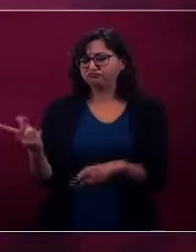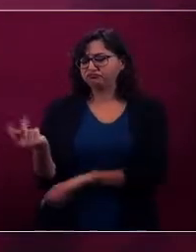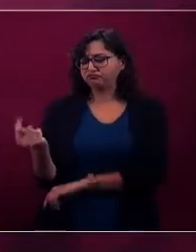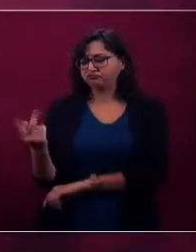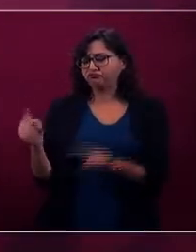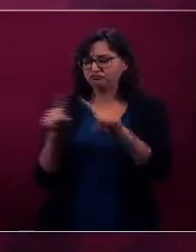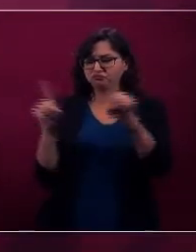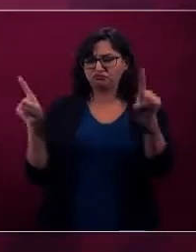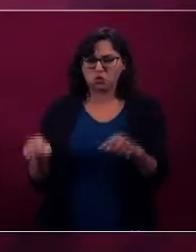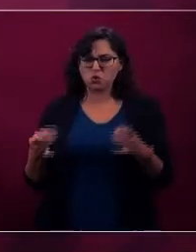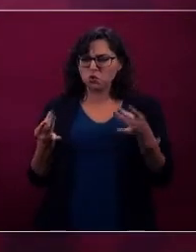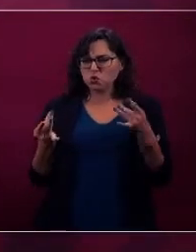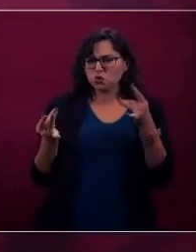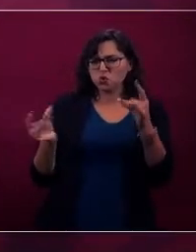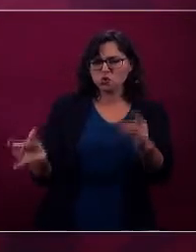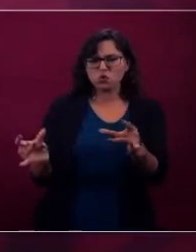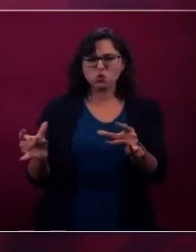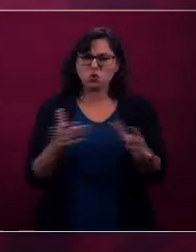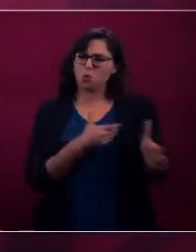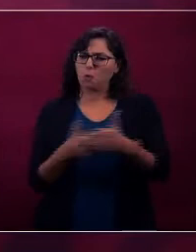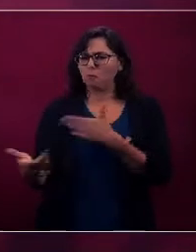pantallas, todo.